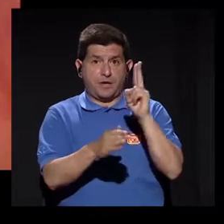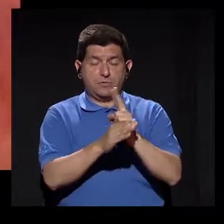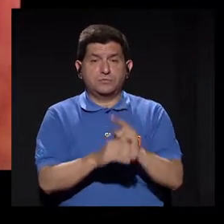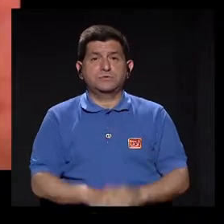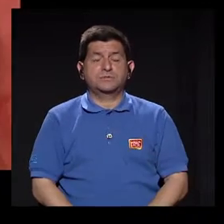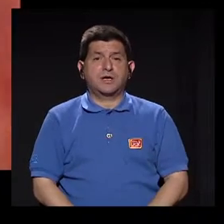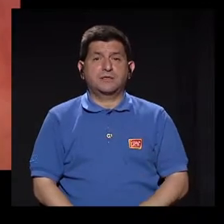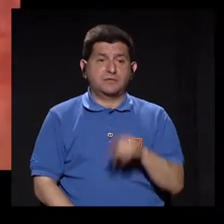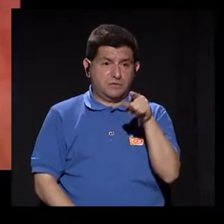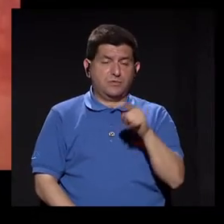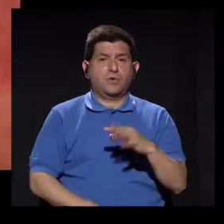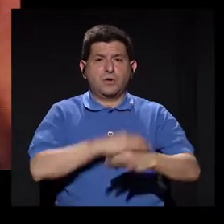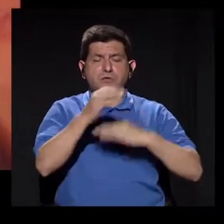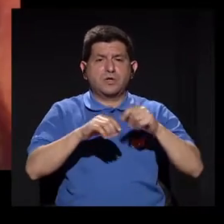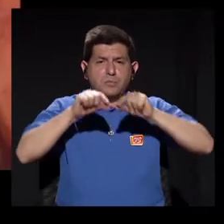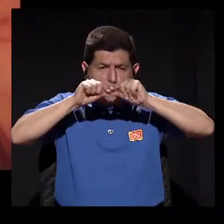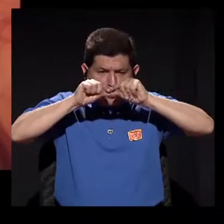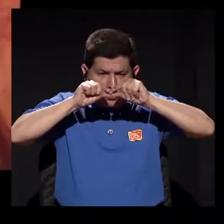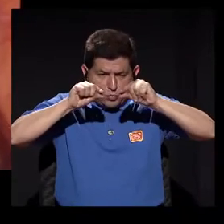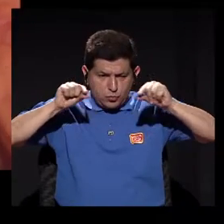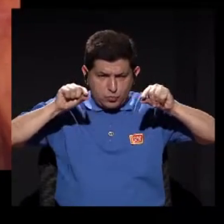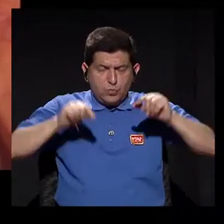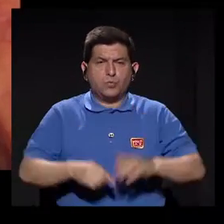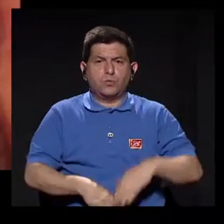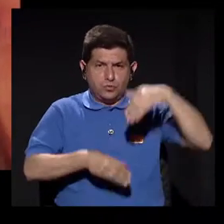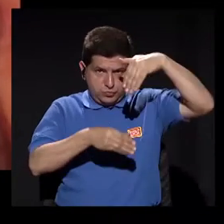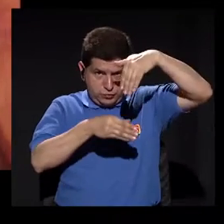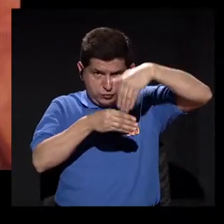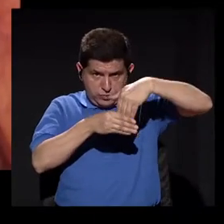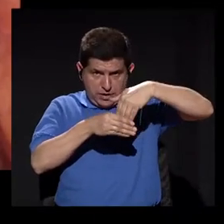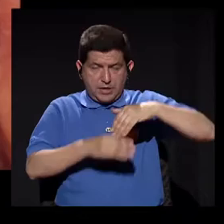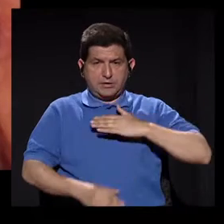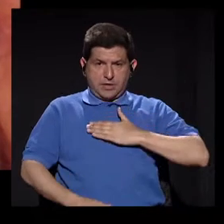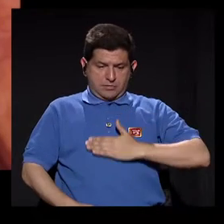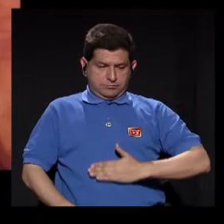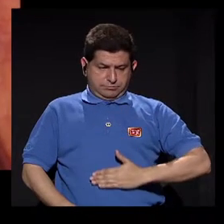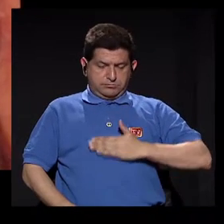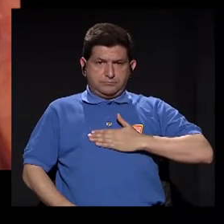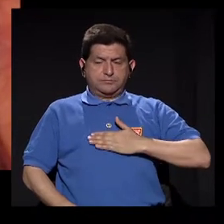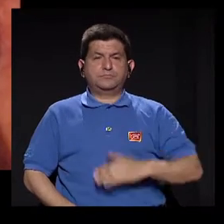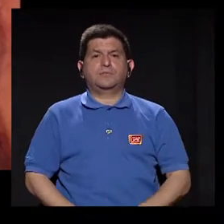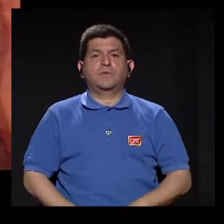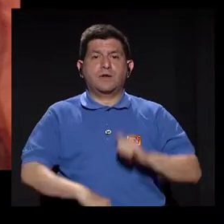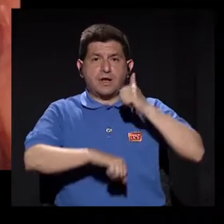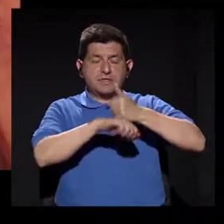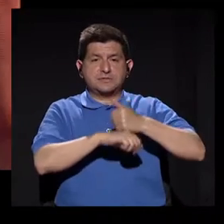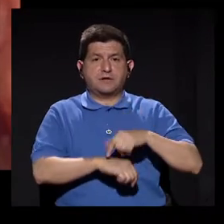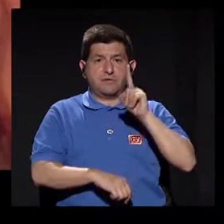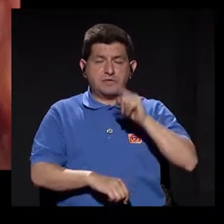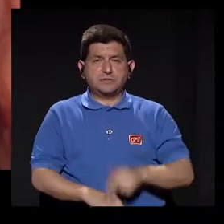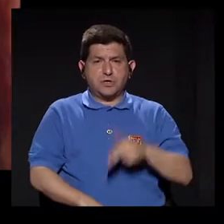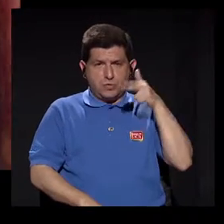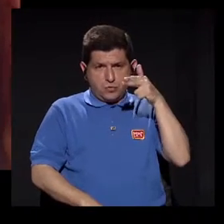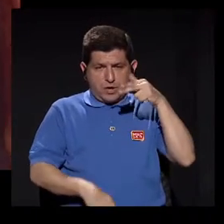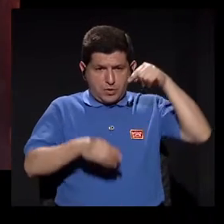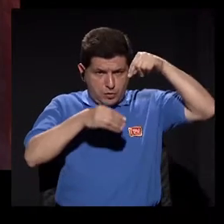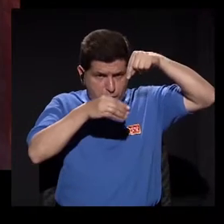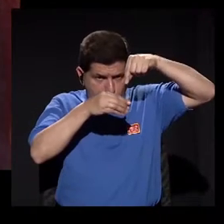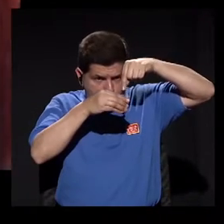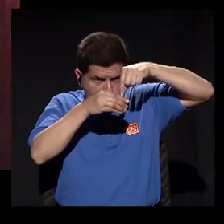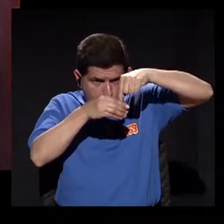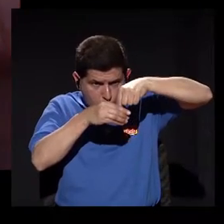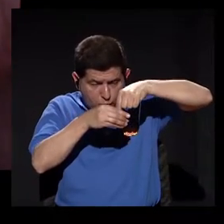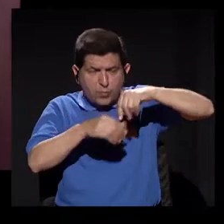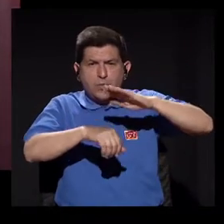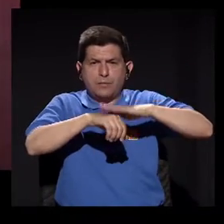utilizando trocars, que son como tubitos que ingresamos a la cavidad peritoneal, ponemos un lente que es una cámara